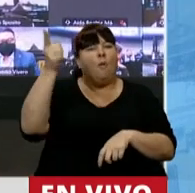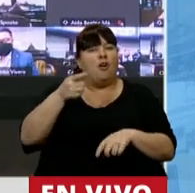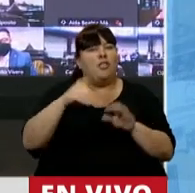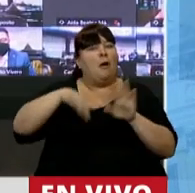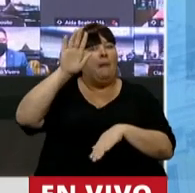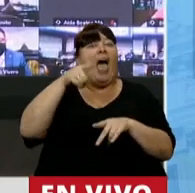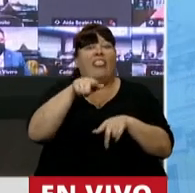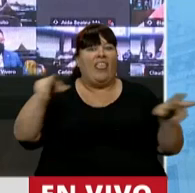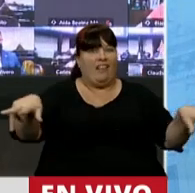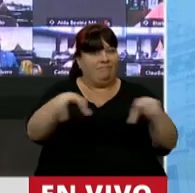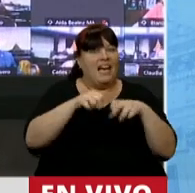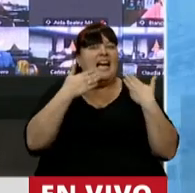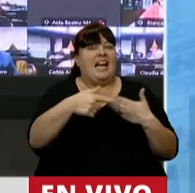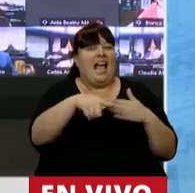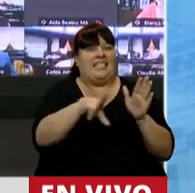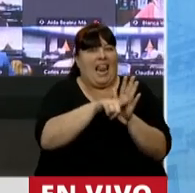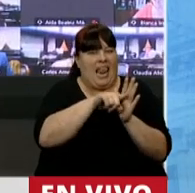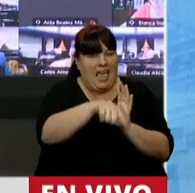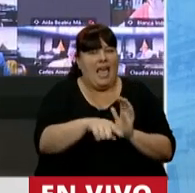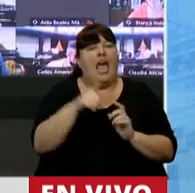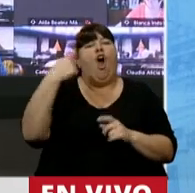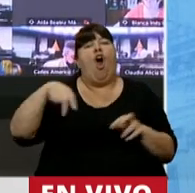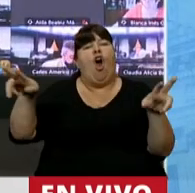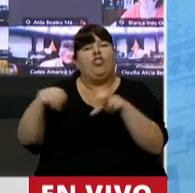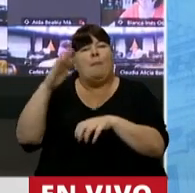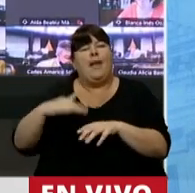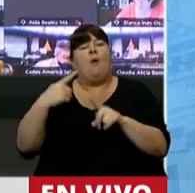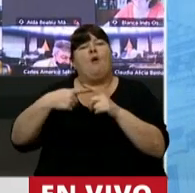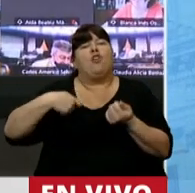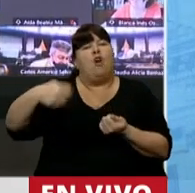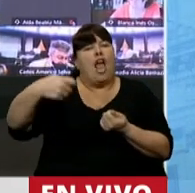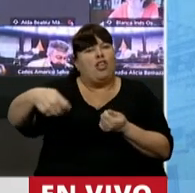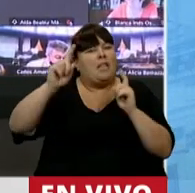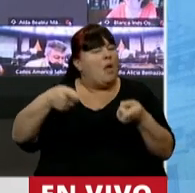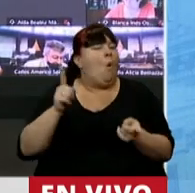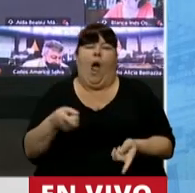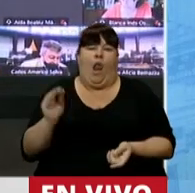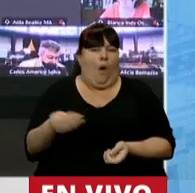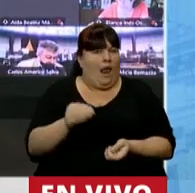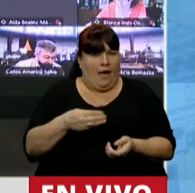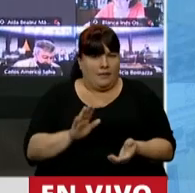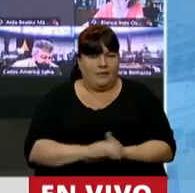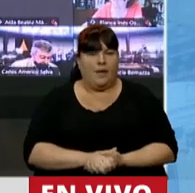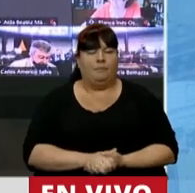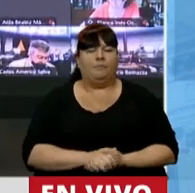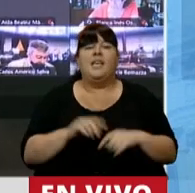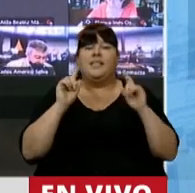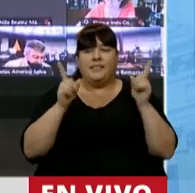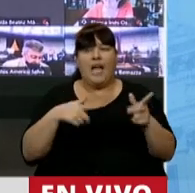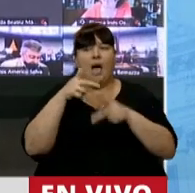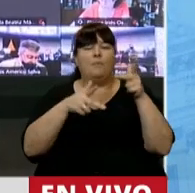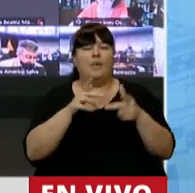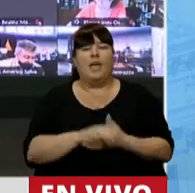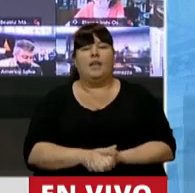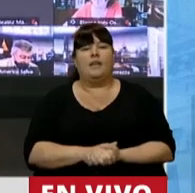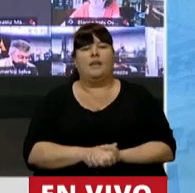del PBI por estas medidas, incluidos los menores ingresos por moratoria, pero no alcanza. También quiero decir